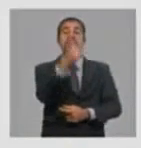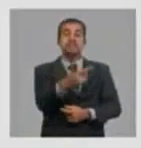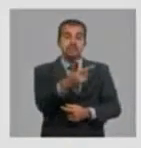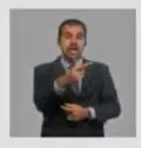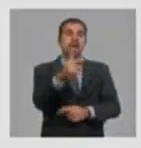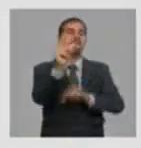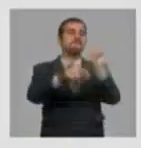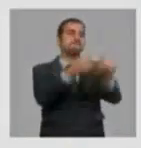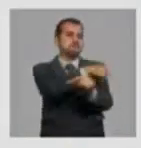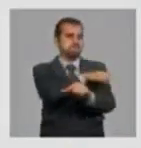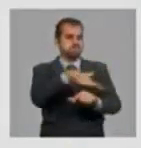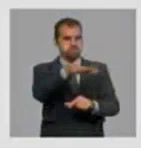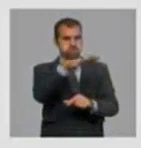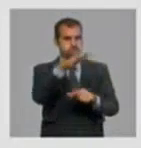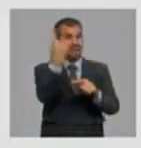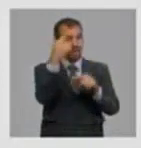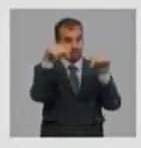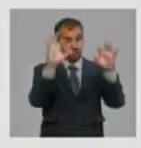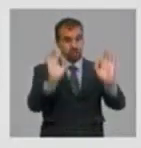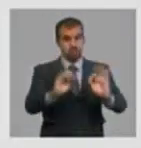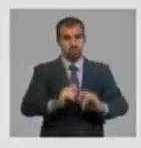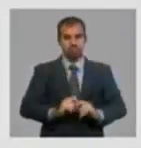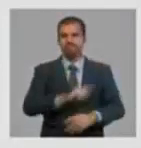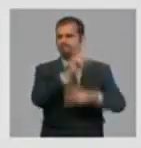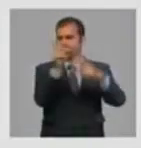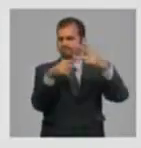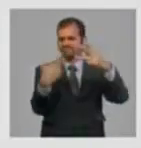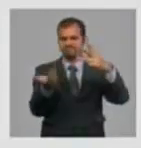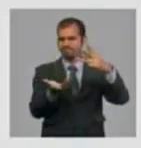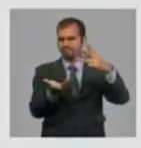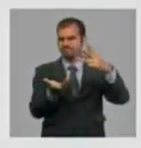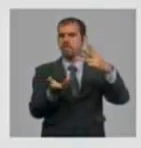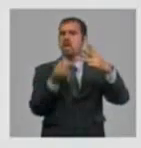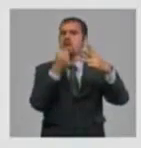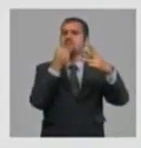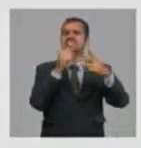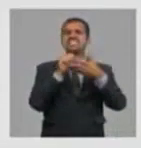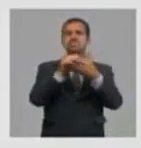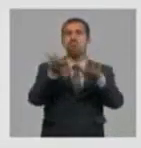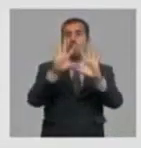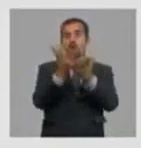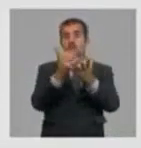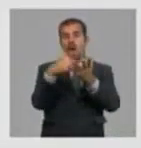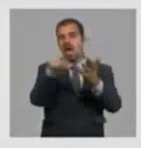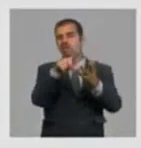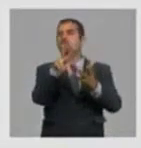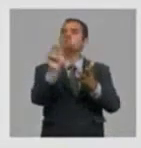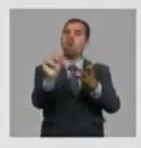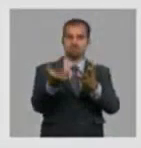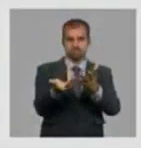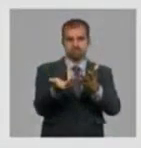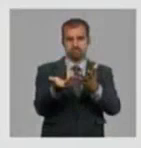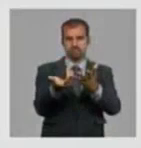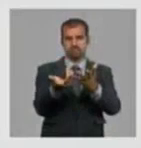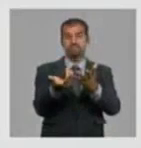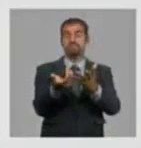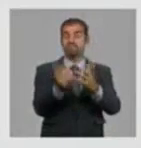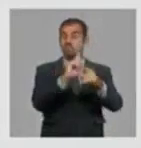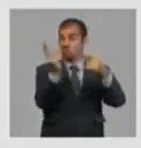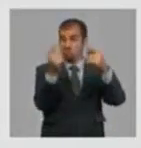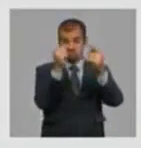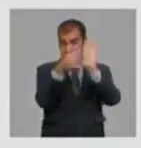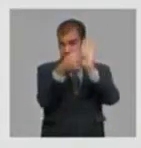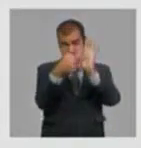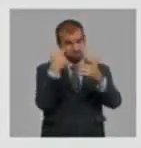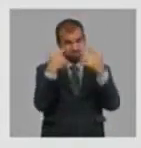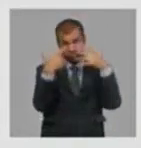operaciones en productos y tecnologías novedosos. O sea, una de las cuestiones que está siempre en el frente del conocimiento aplicado, en